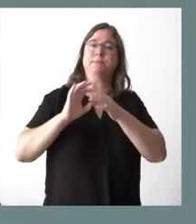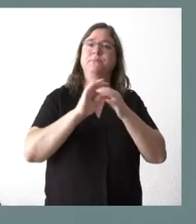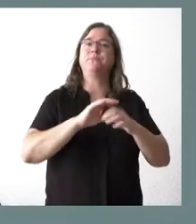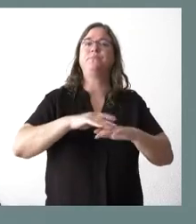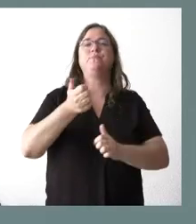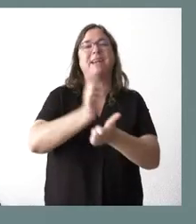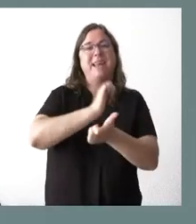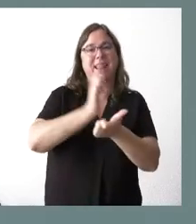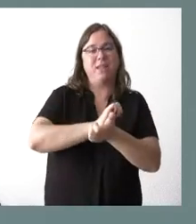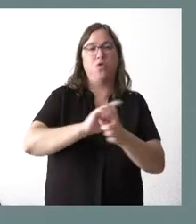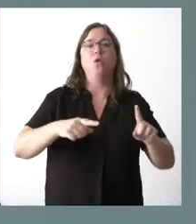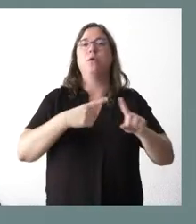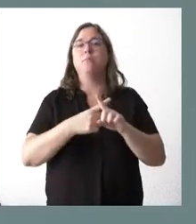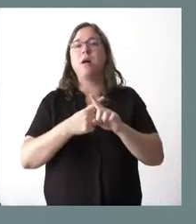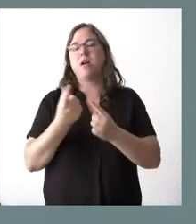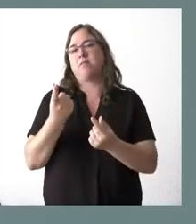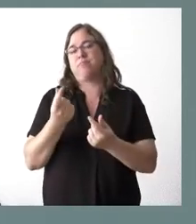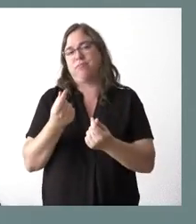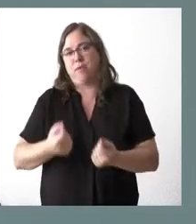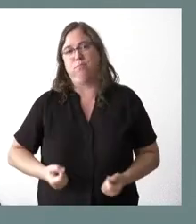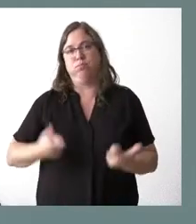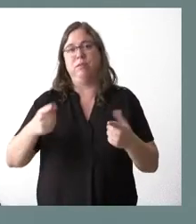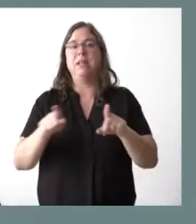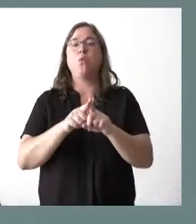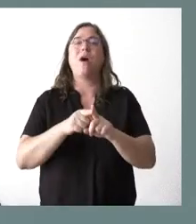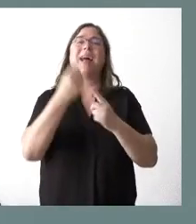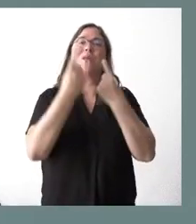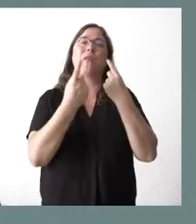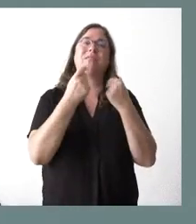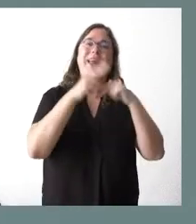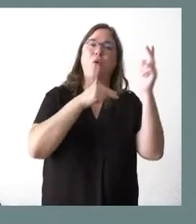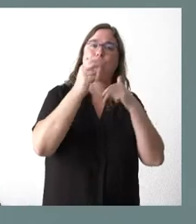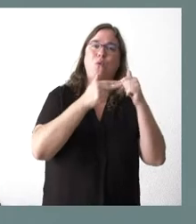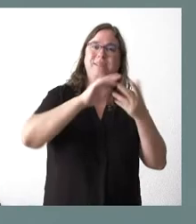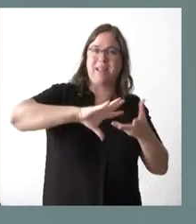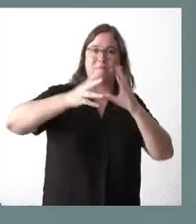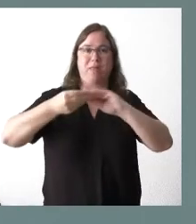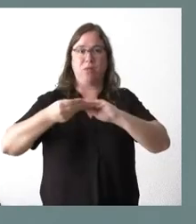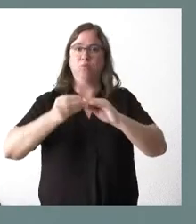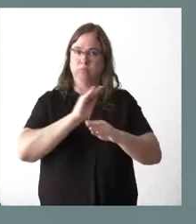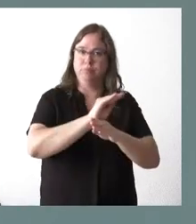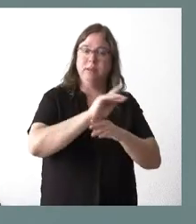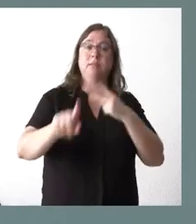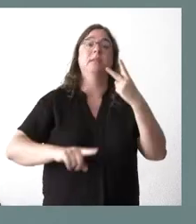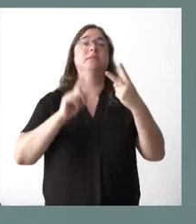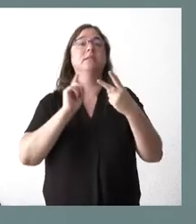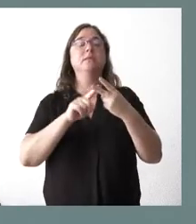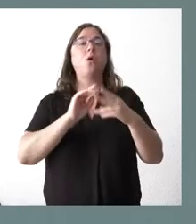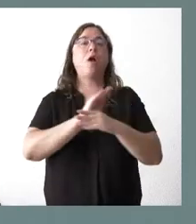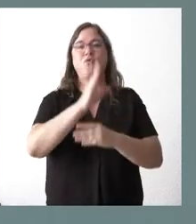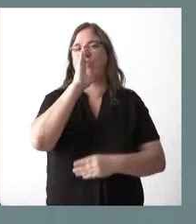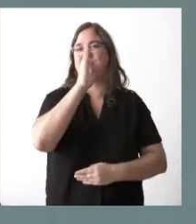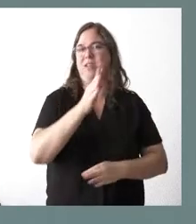créditos y, por tanto, apoyos financieros para aquellos que tienen que hacer obras de adaptación y, en segundo lugar, ayudas directas en esa misma